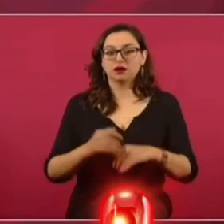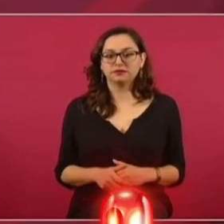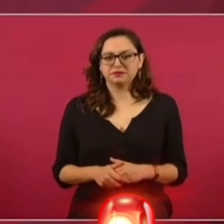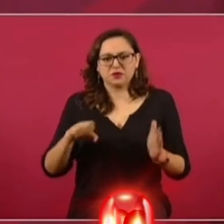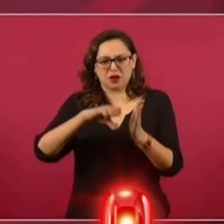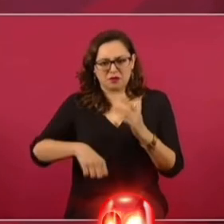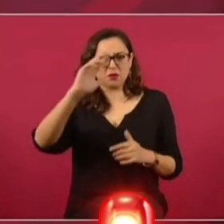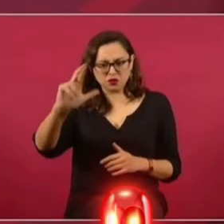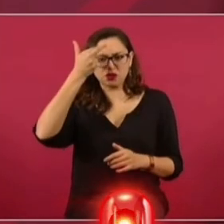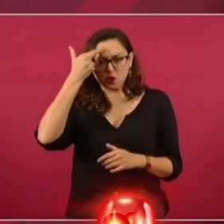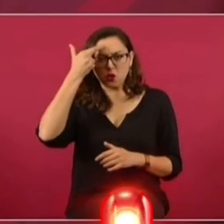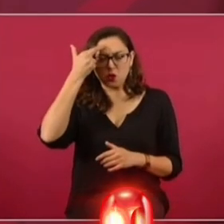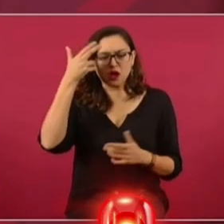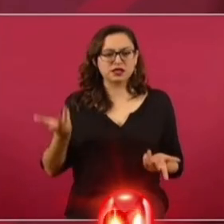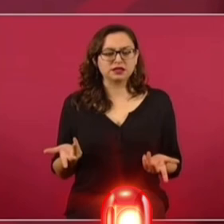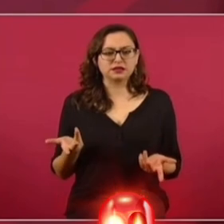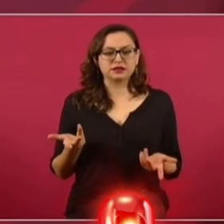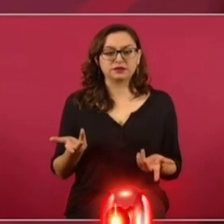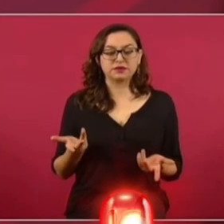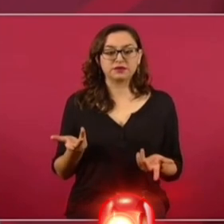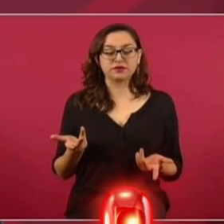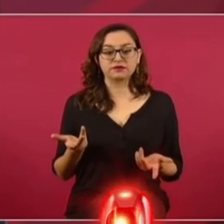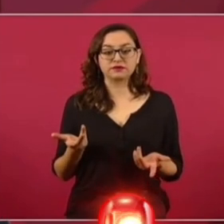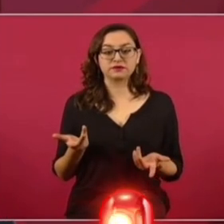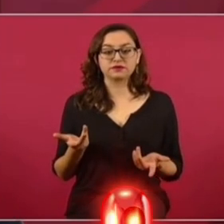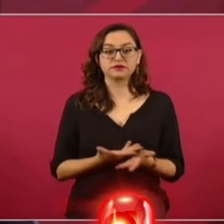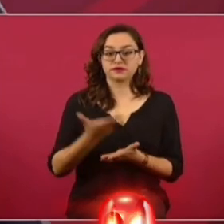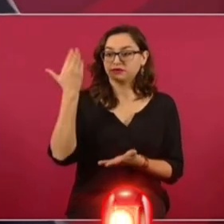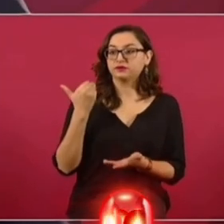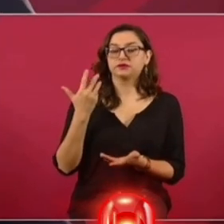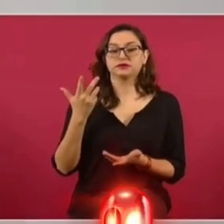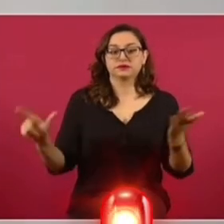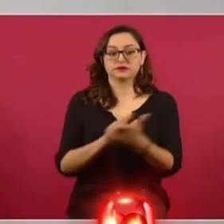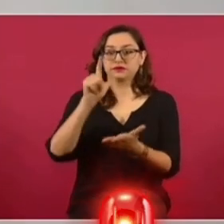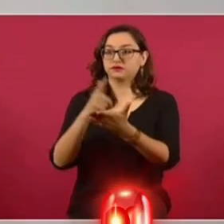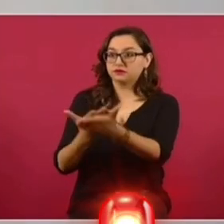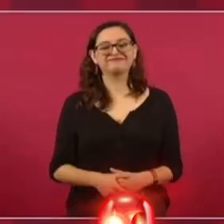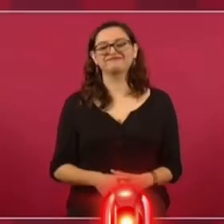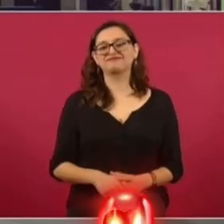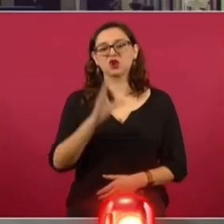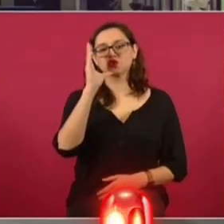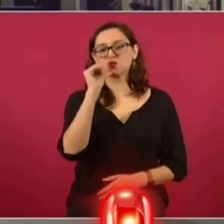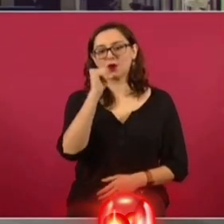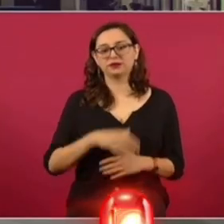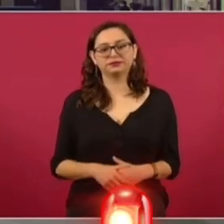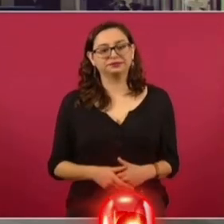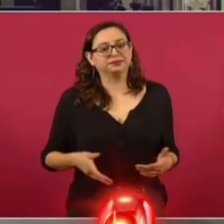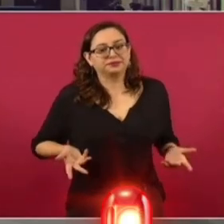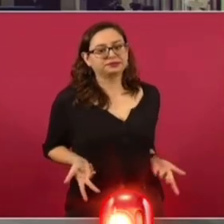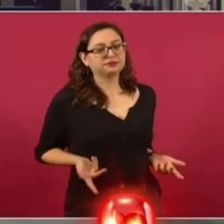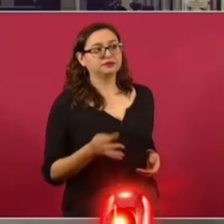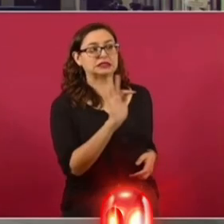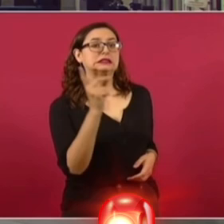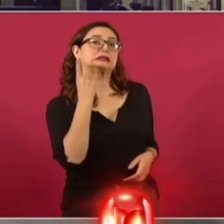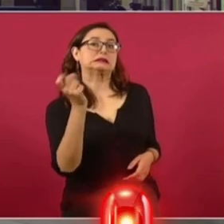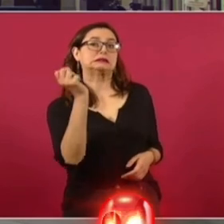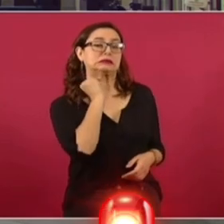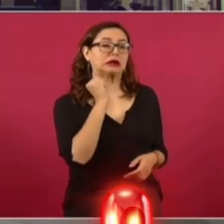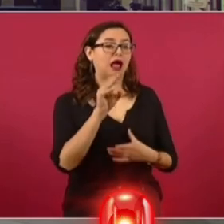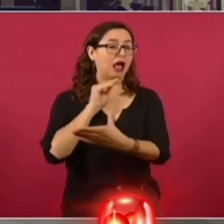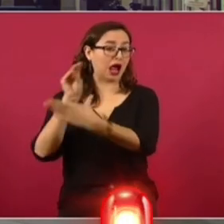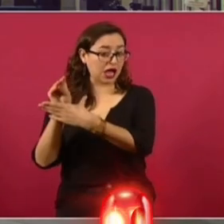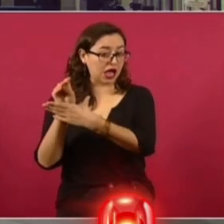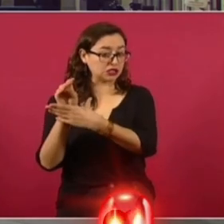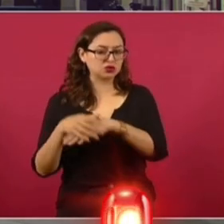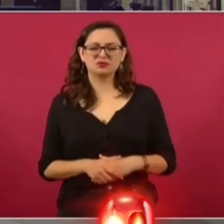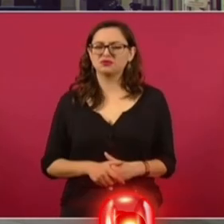rechazo en la reforma a la ley eléctrica. Presidente, entonces, ¿no sería brincarse al legislativo en un proceso como debería de